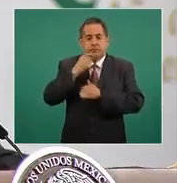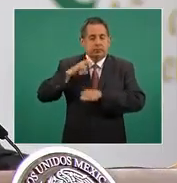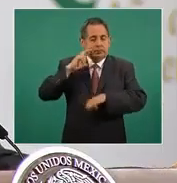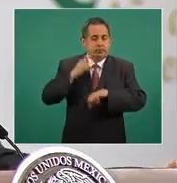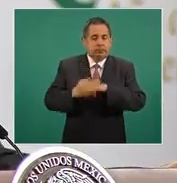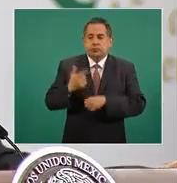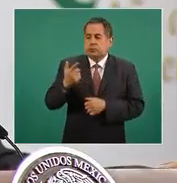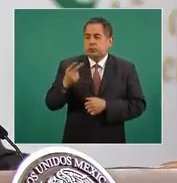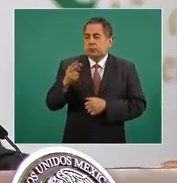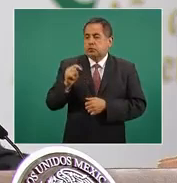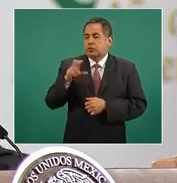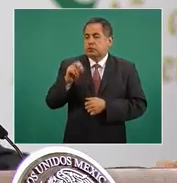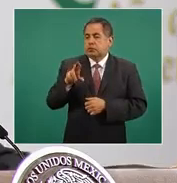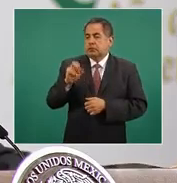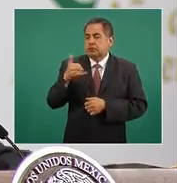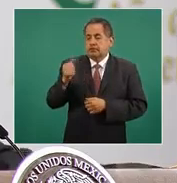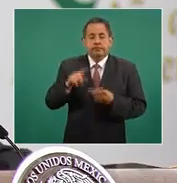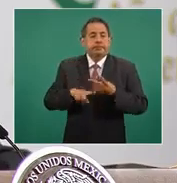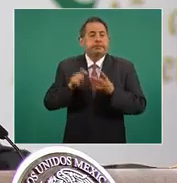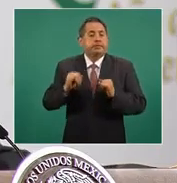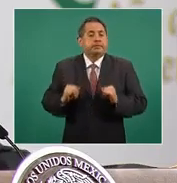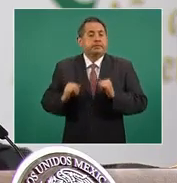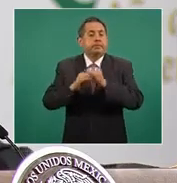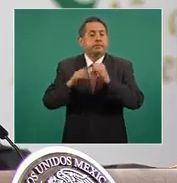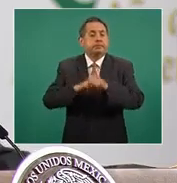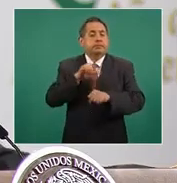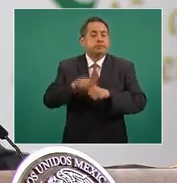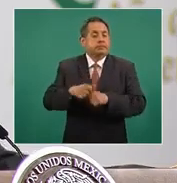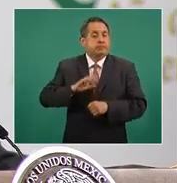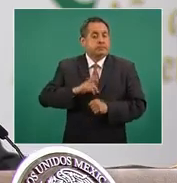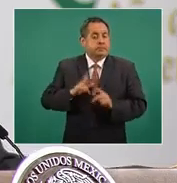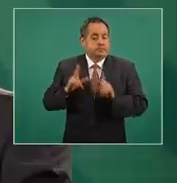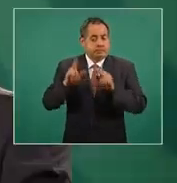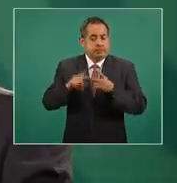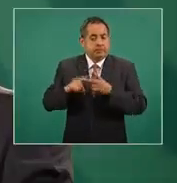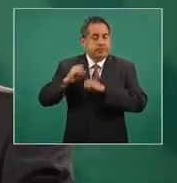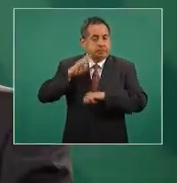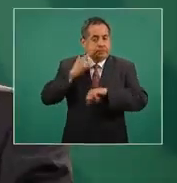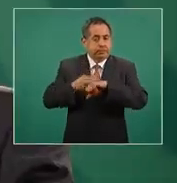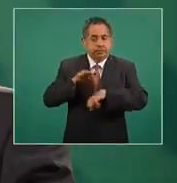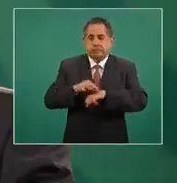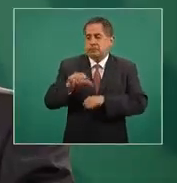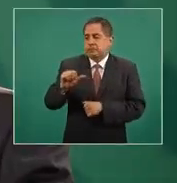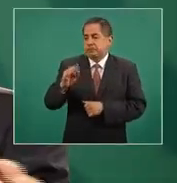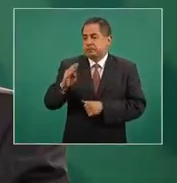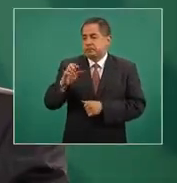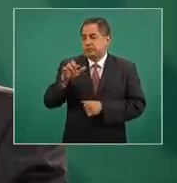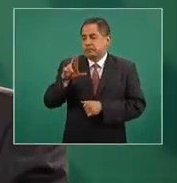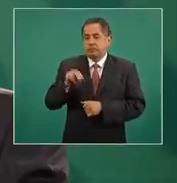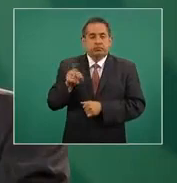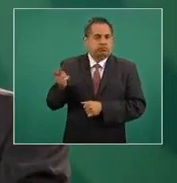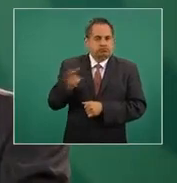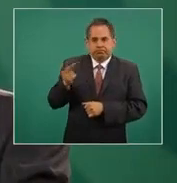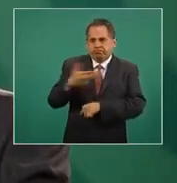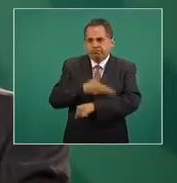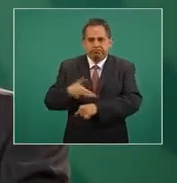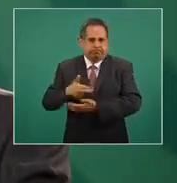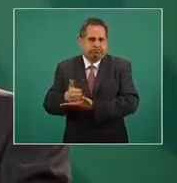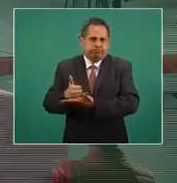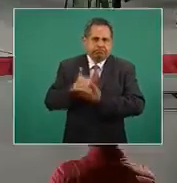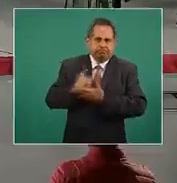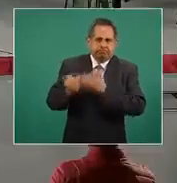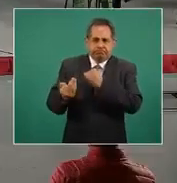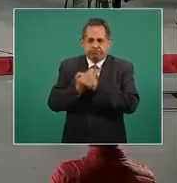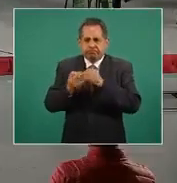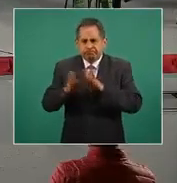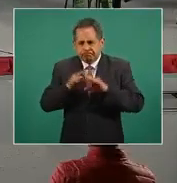Abelardo Meneses, que nos han brindado todas las condiciones de infraestructura de ultracongelación en un recinto especial